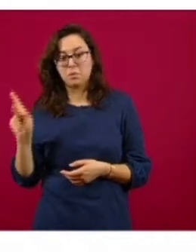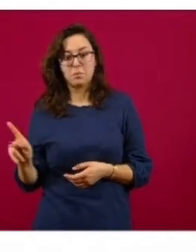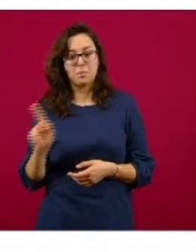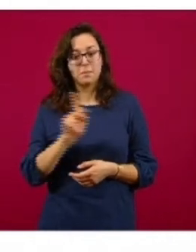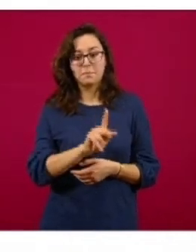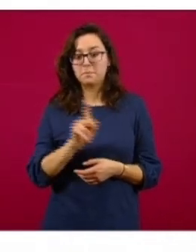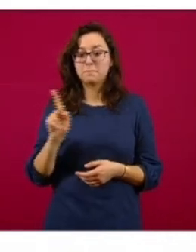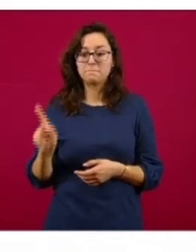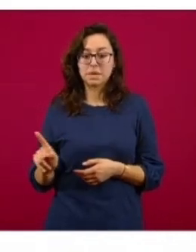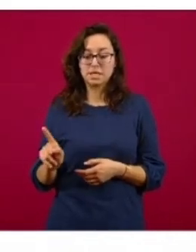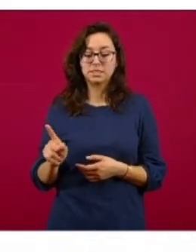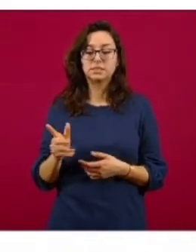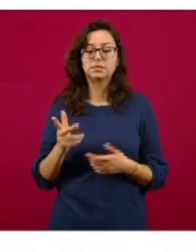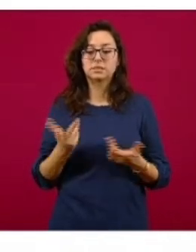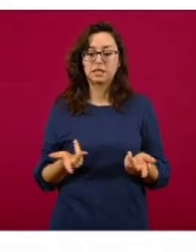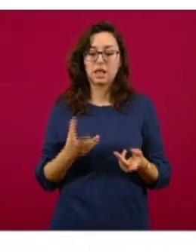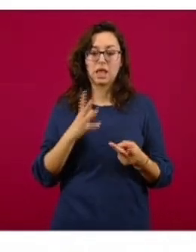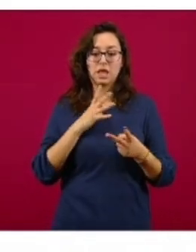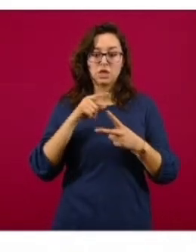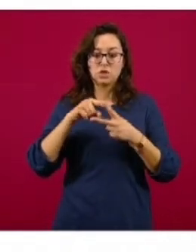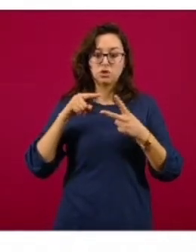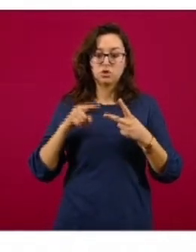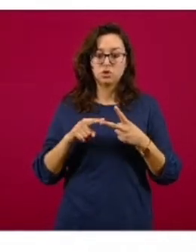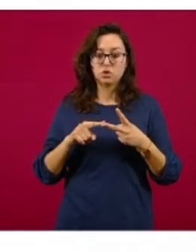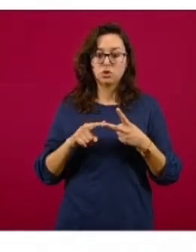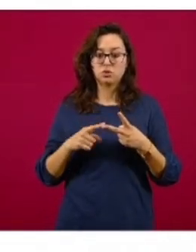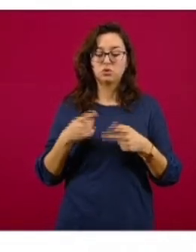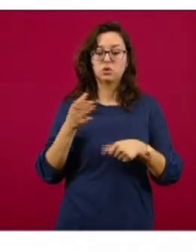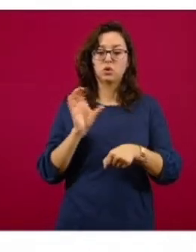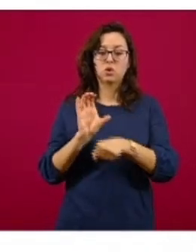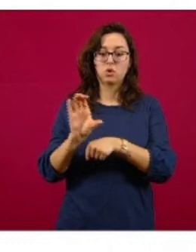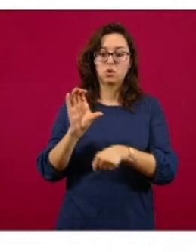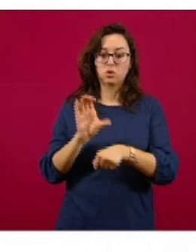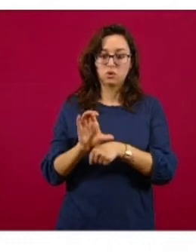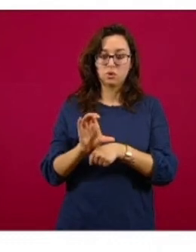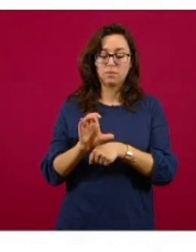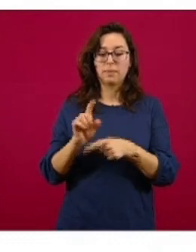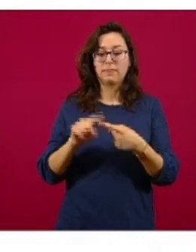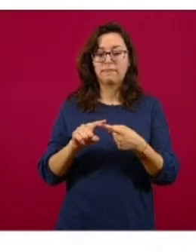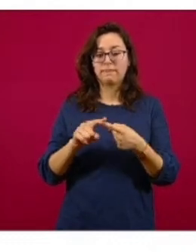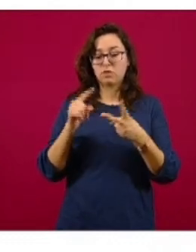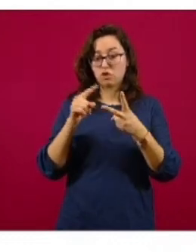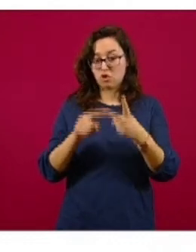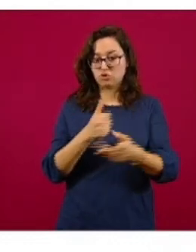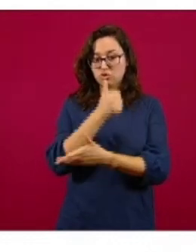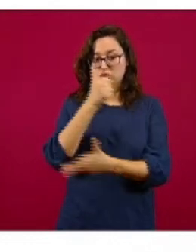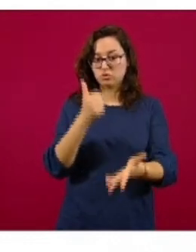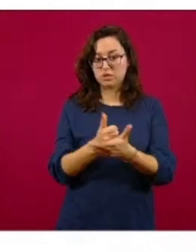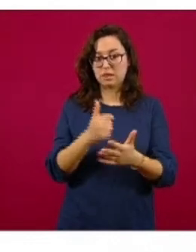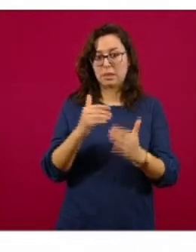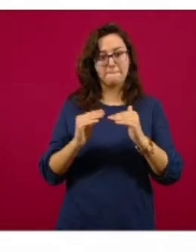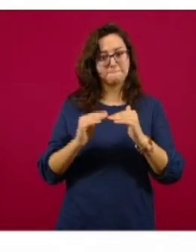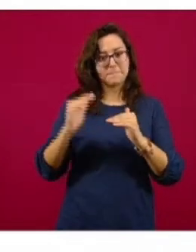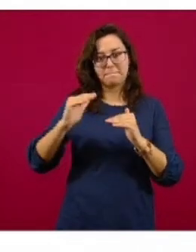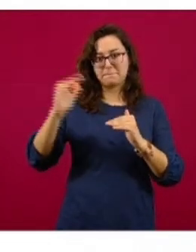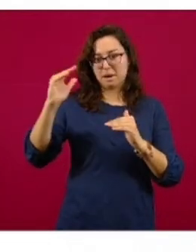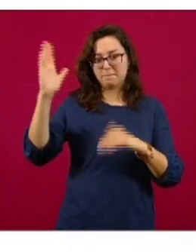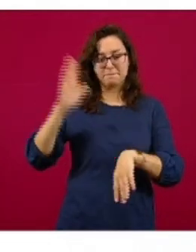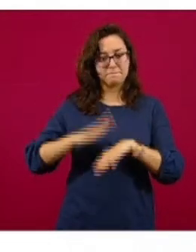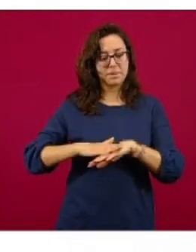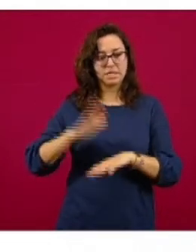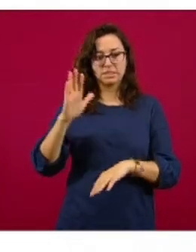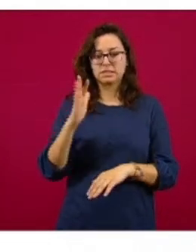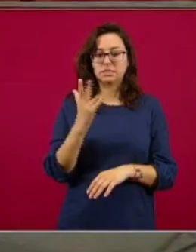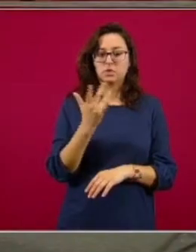México y hay dos ciudades de Colombia, Barranquilla y Leticia que tienen prevalencias mucho más altas, entre